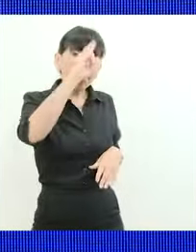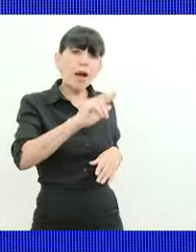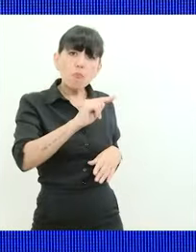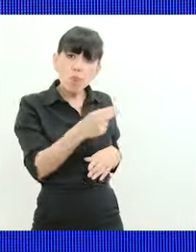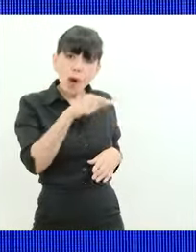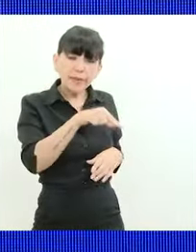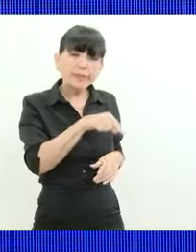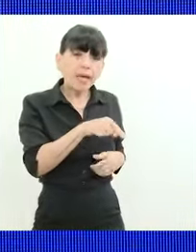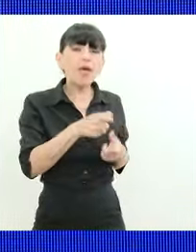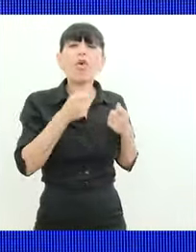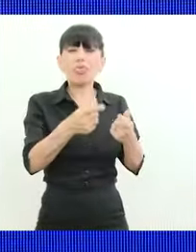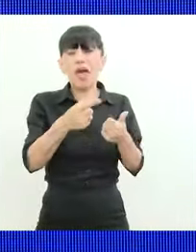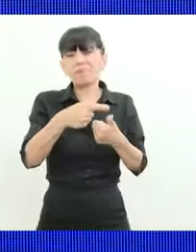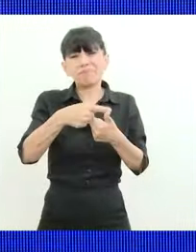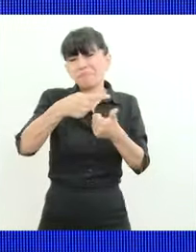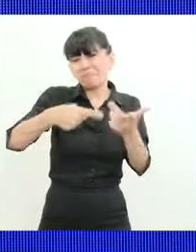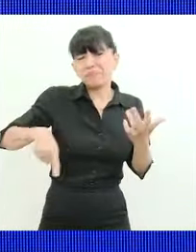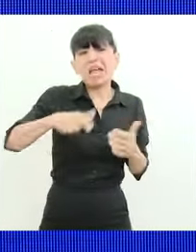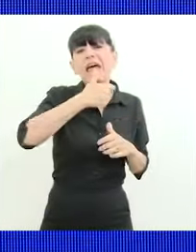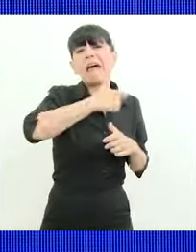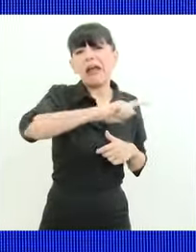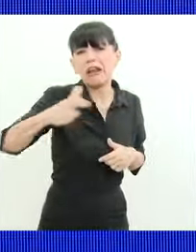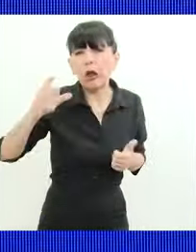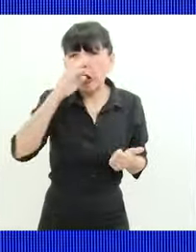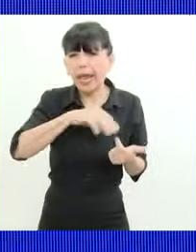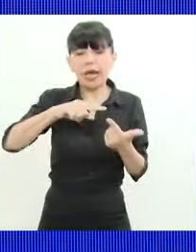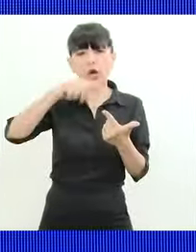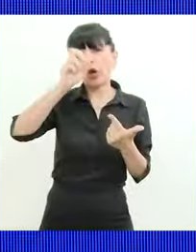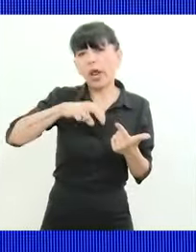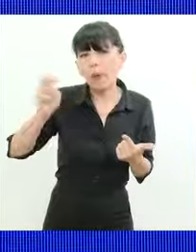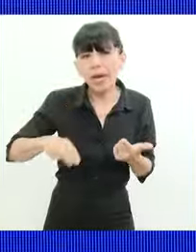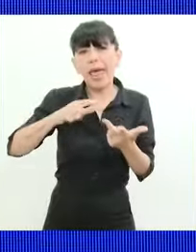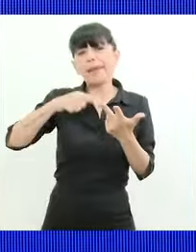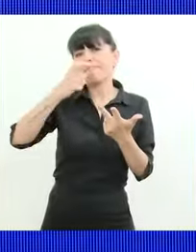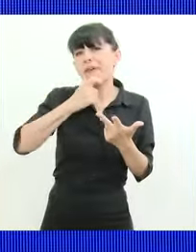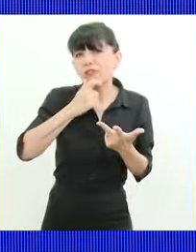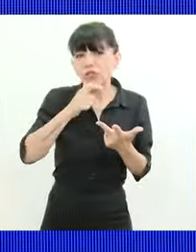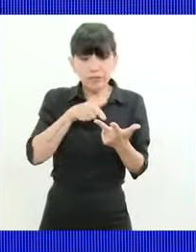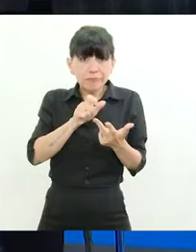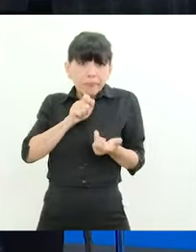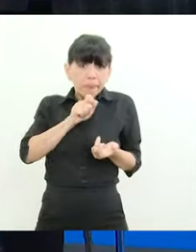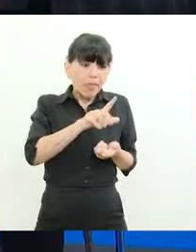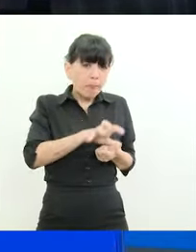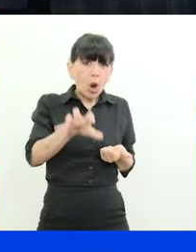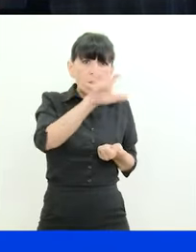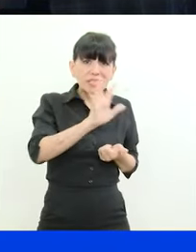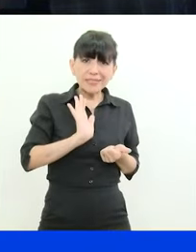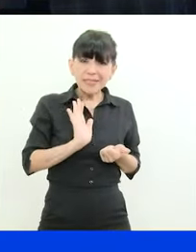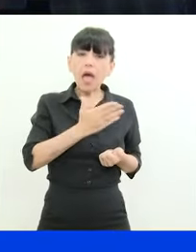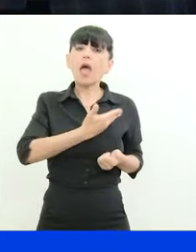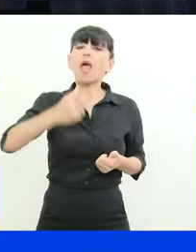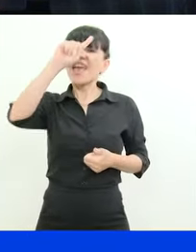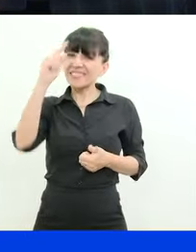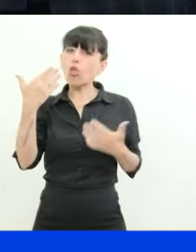Neuquén de Mendoza o sea es un recurso de las provincias el Estado Federal puede poner